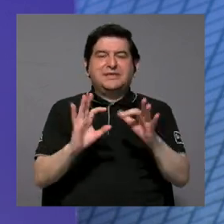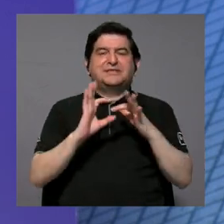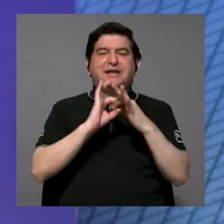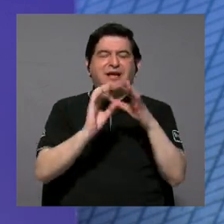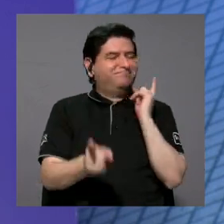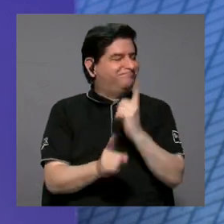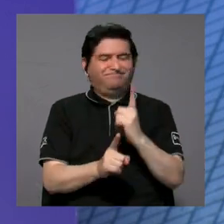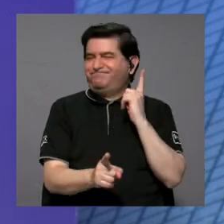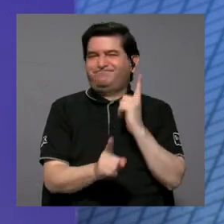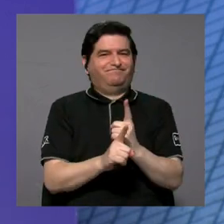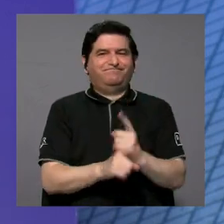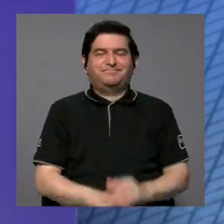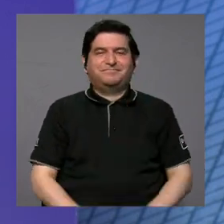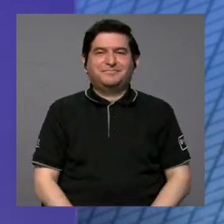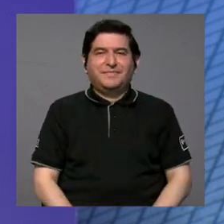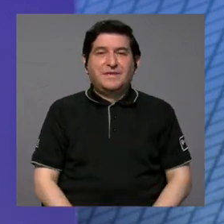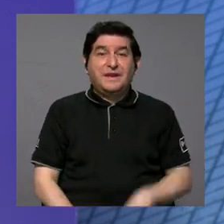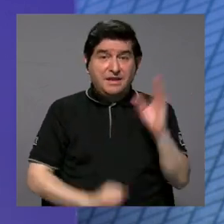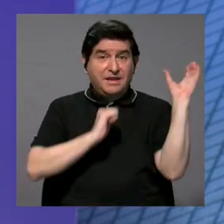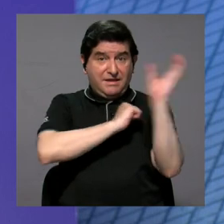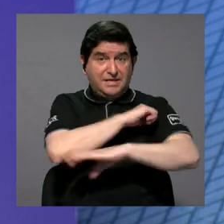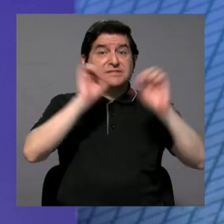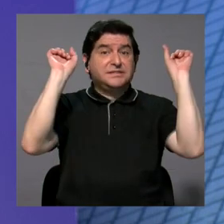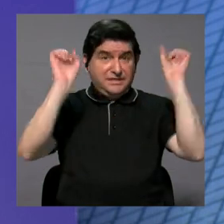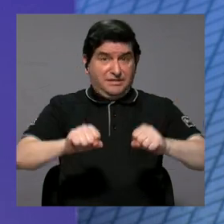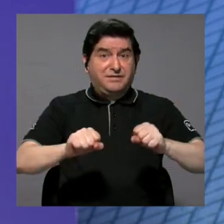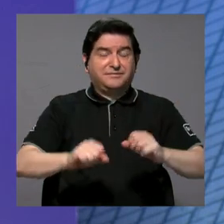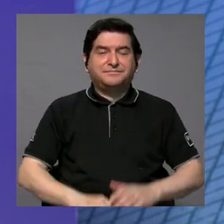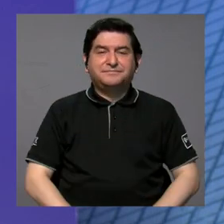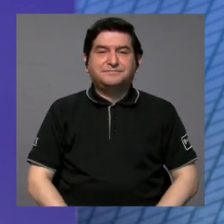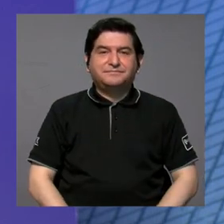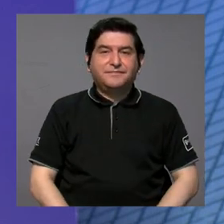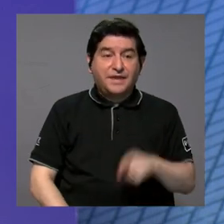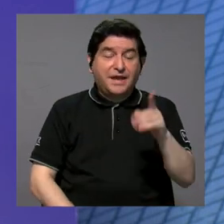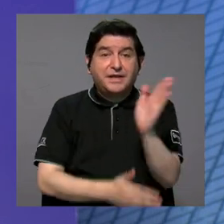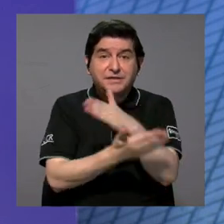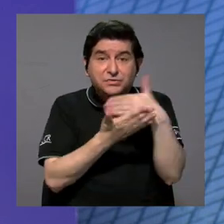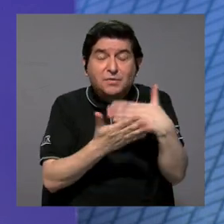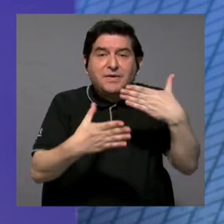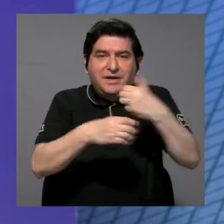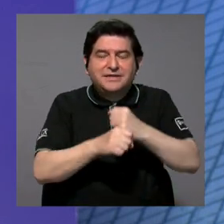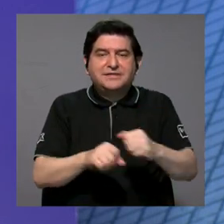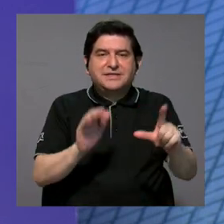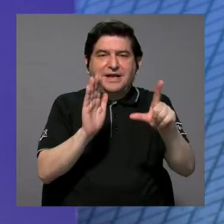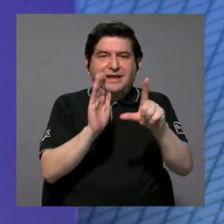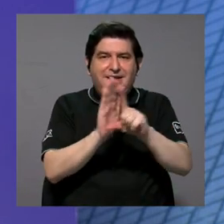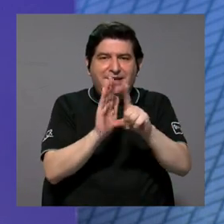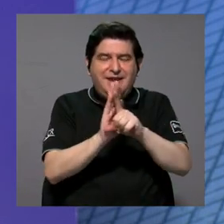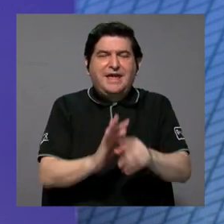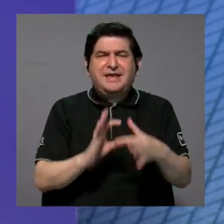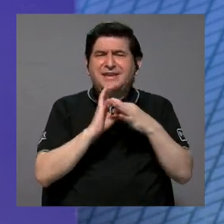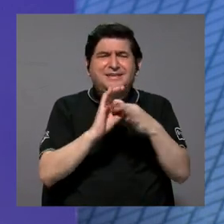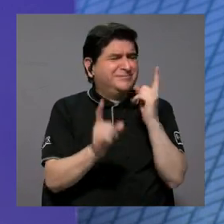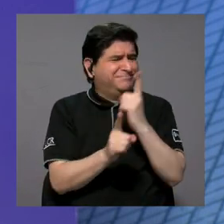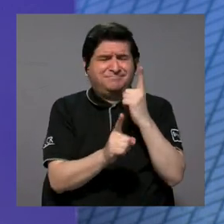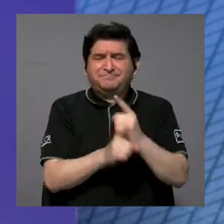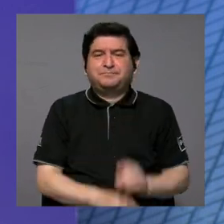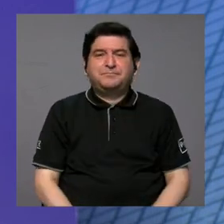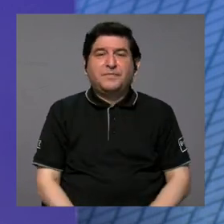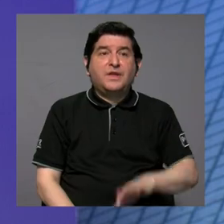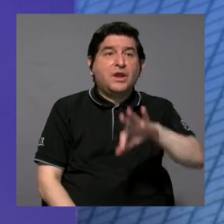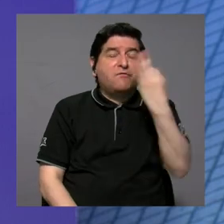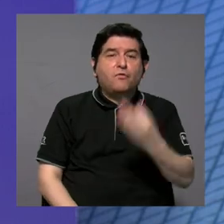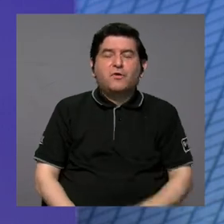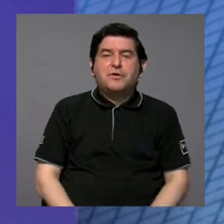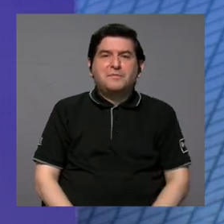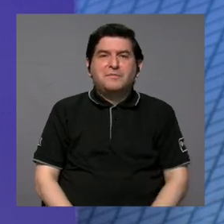una relación impropia que es punible, ¿verdad? Porque efectivamente eso es parte de lo que hace la ley de relaciones impropias. Es una forma de